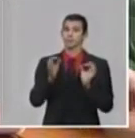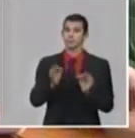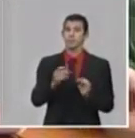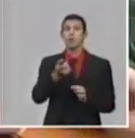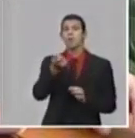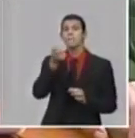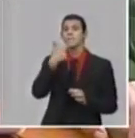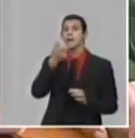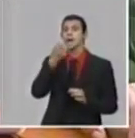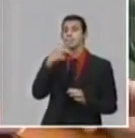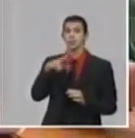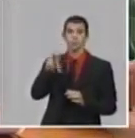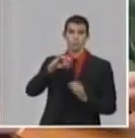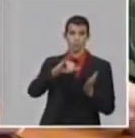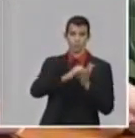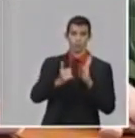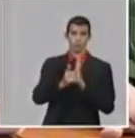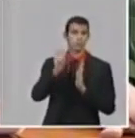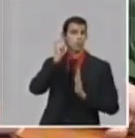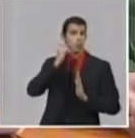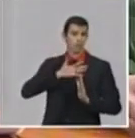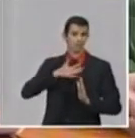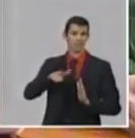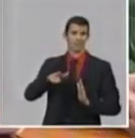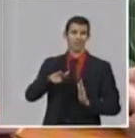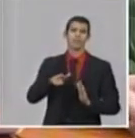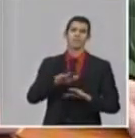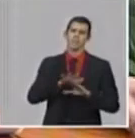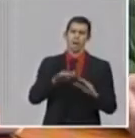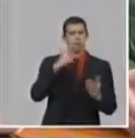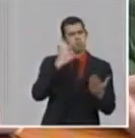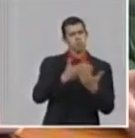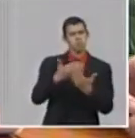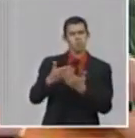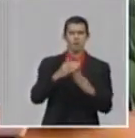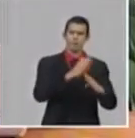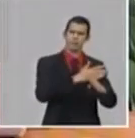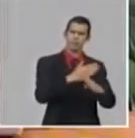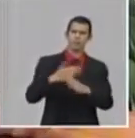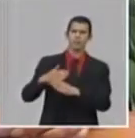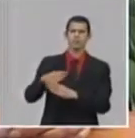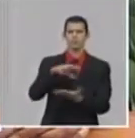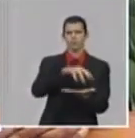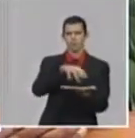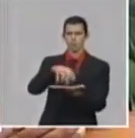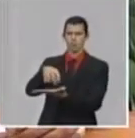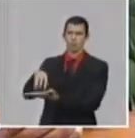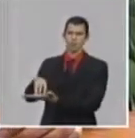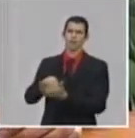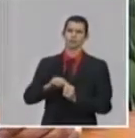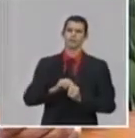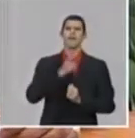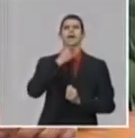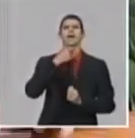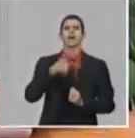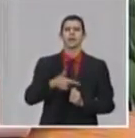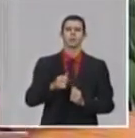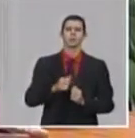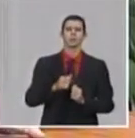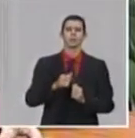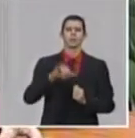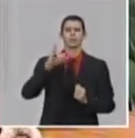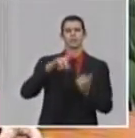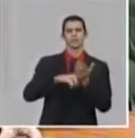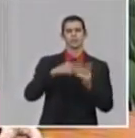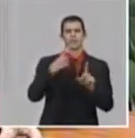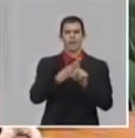evaluado en tres pacientes del Instituto de Medicina, del Hospital del Instituto de Medicina Pedro Curio. ¿Y de la página